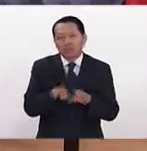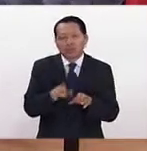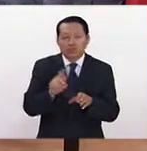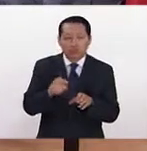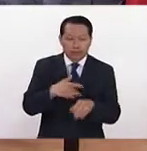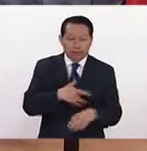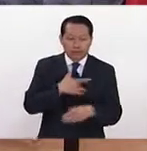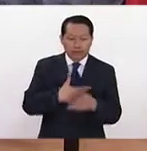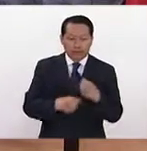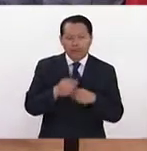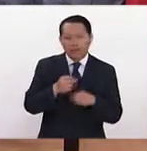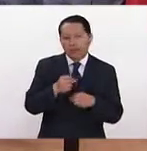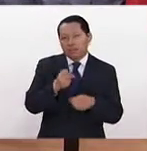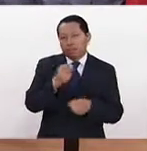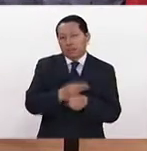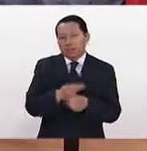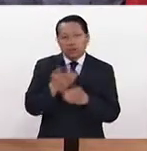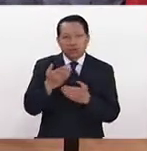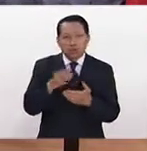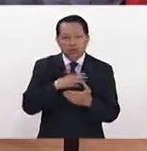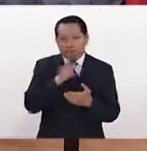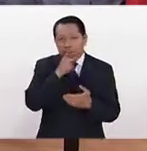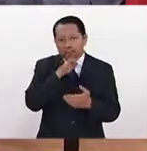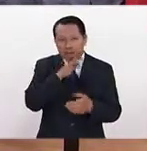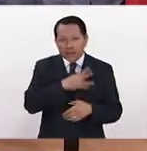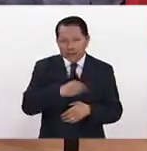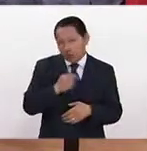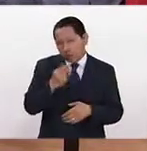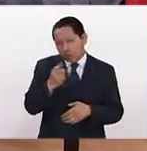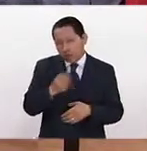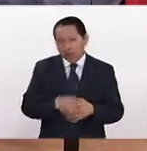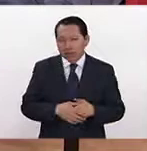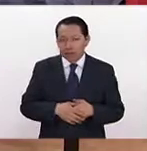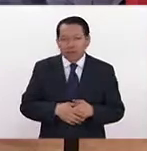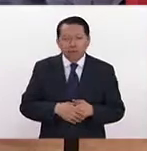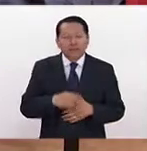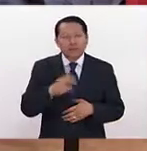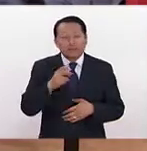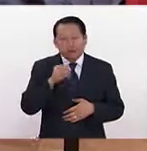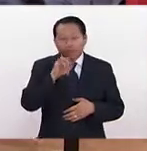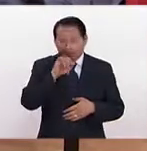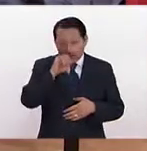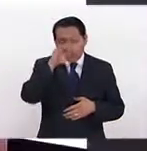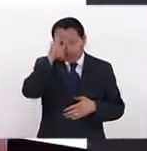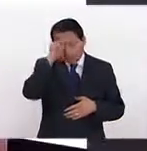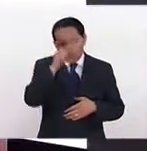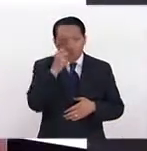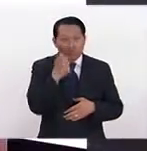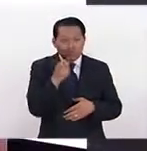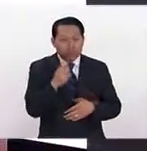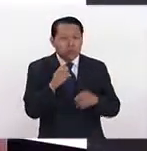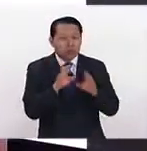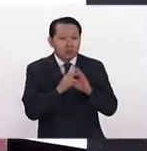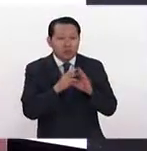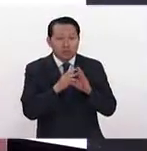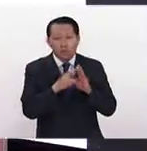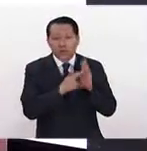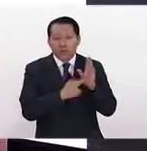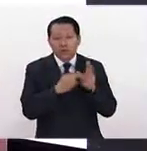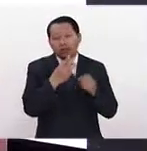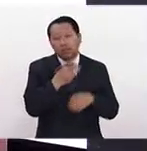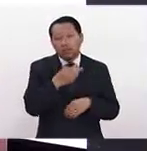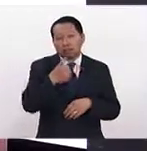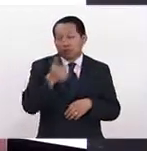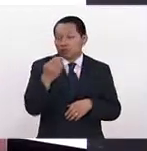surgir desde edad temprana, ¿no? Padres e hijos. Totalmente de acuerdo, Omar. O sea, realmente esta regla que muchas veces he dicho, 3, 6, 9,